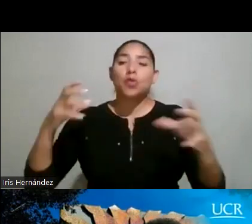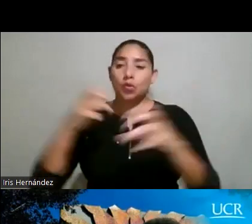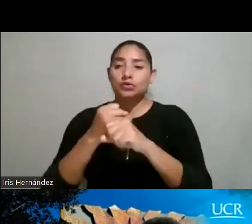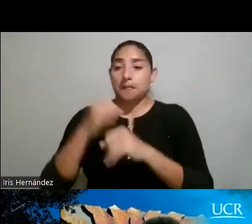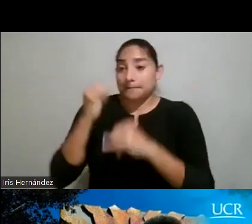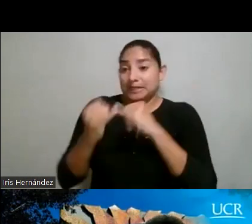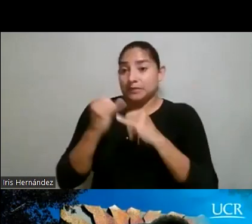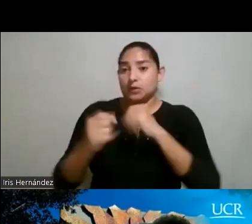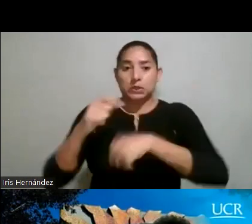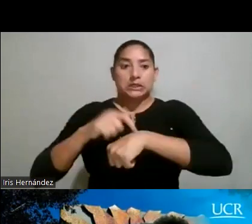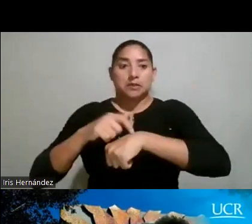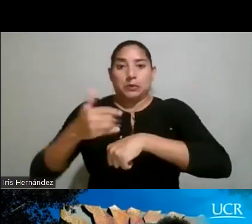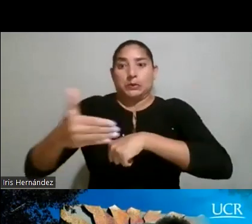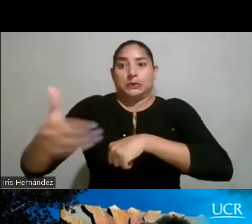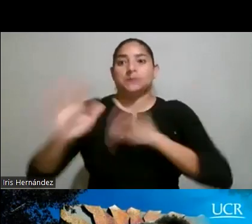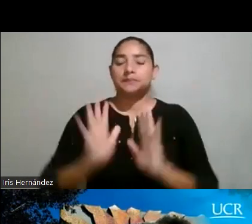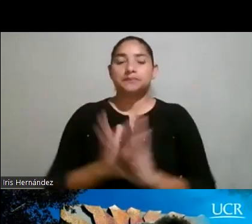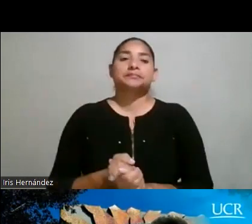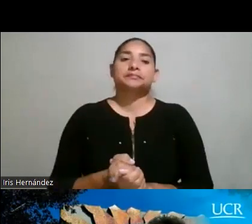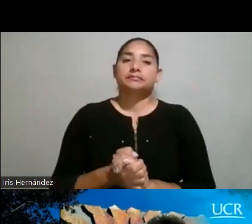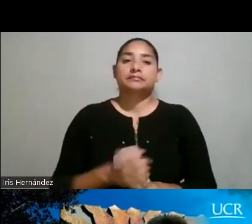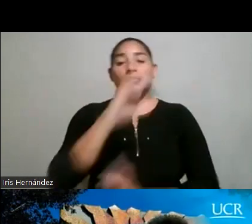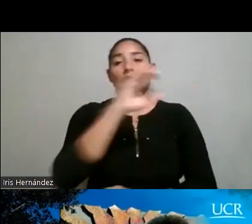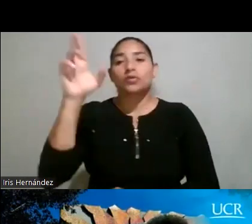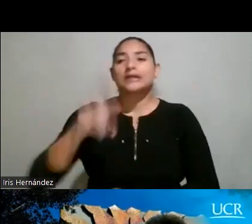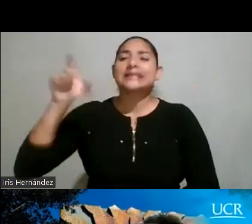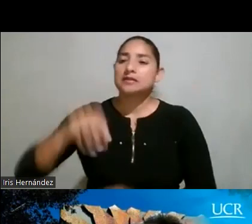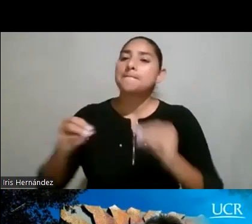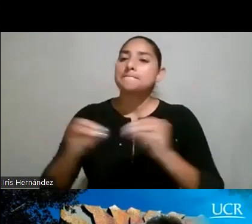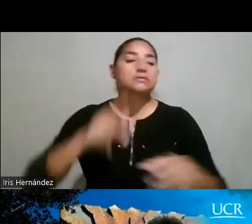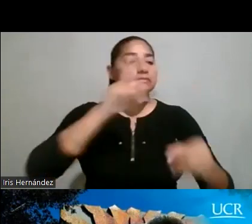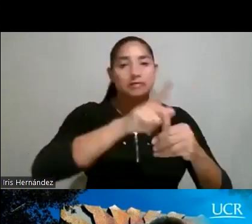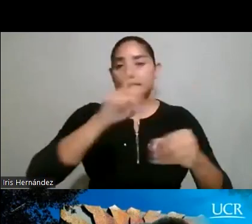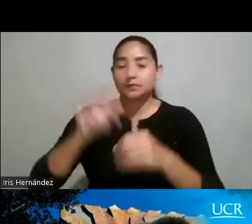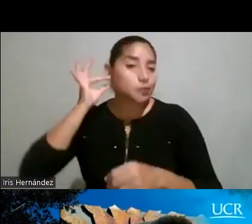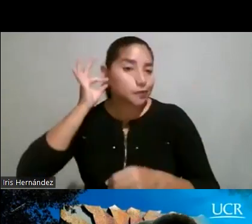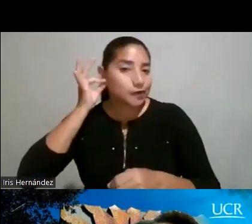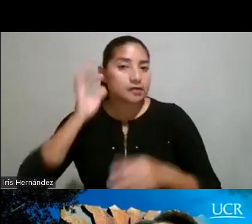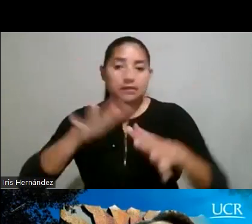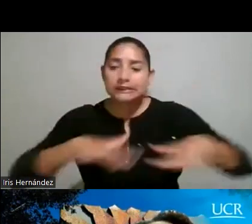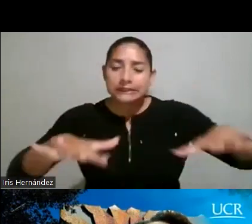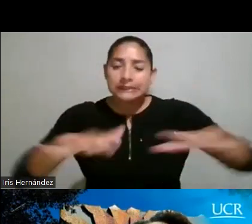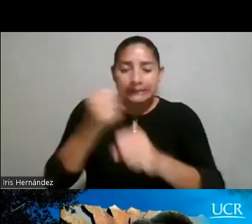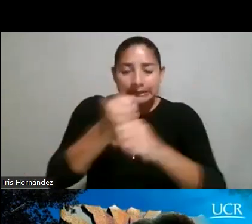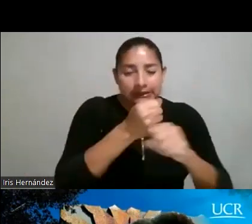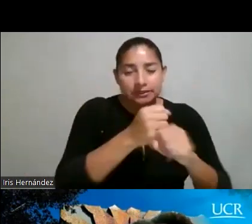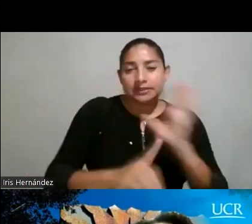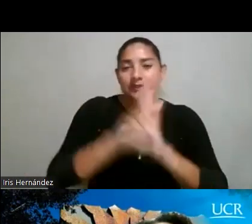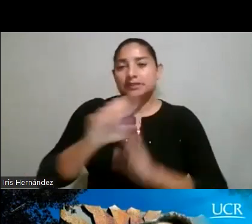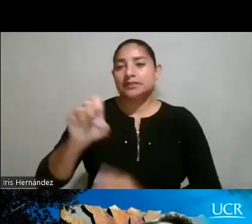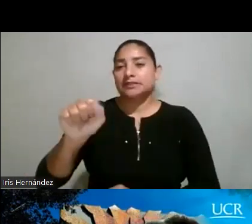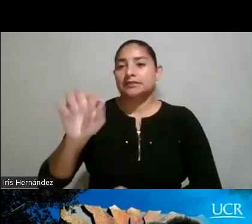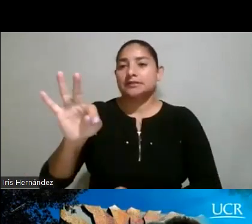cerrando, porque creo que me estoy pasando el tiempo. Bueno, Costa Rica necesita mayor participación de mujeres en trabajos en áreas STEAM,